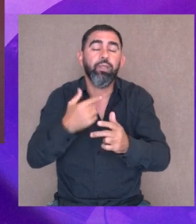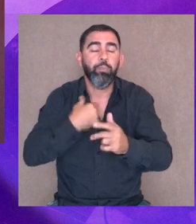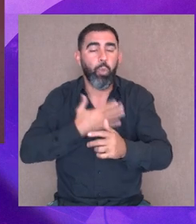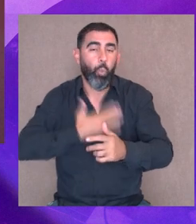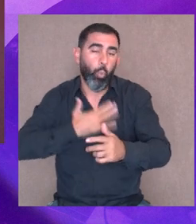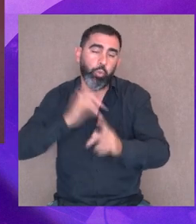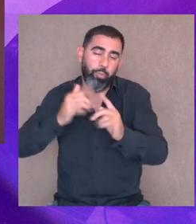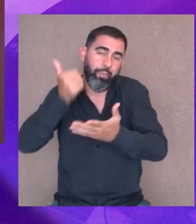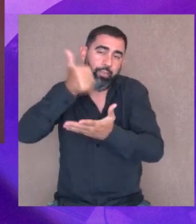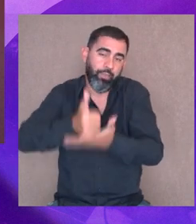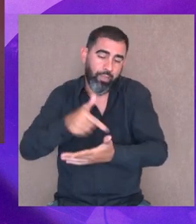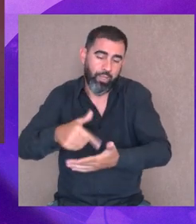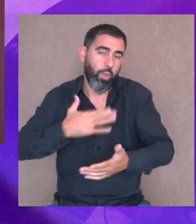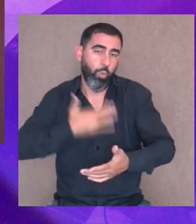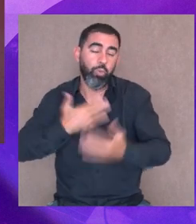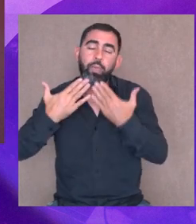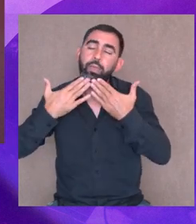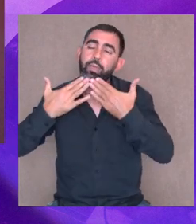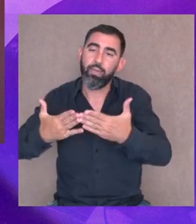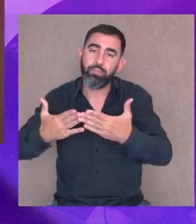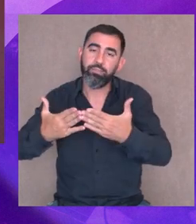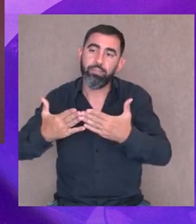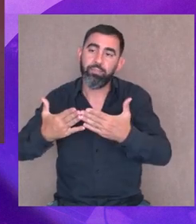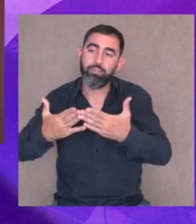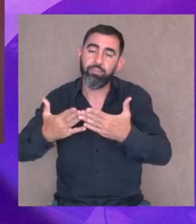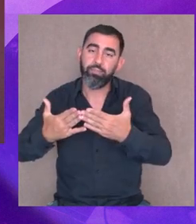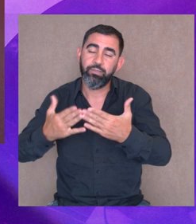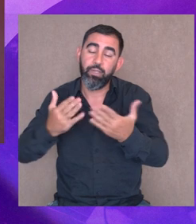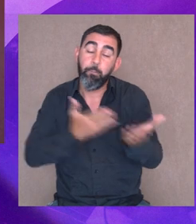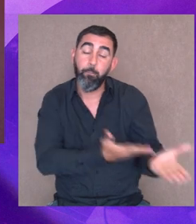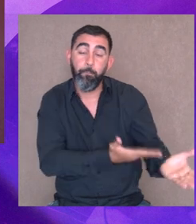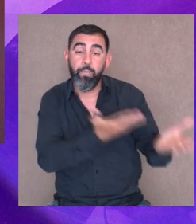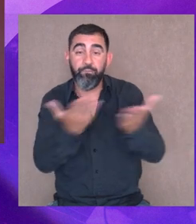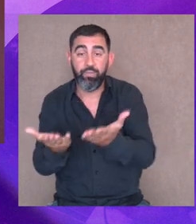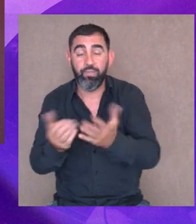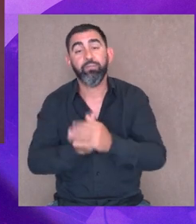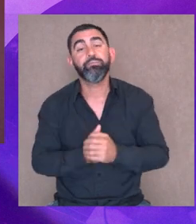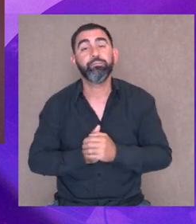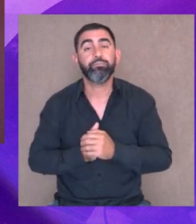beneplácito de haber estado acá y agradecerle a Mónica que fue la que sugirió el nombre,